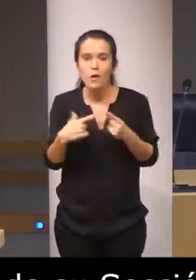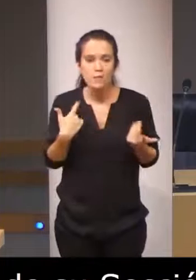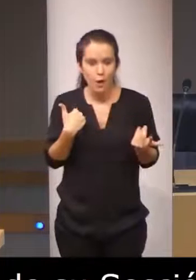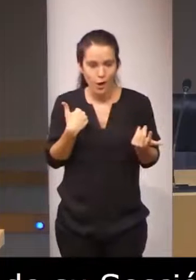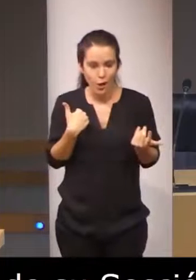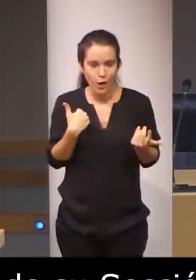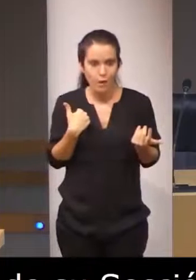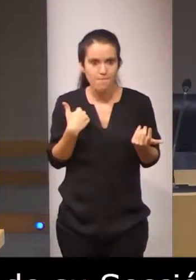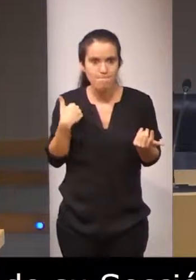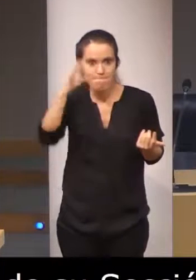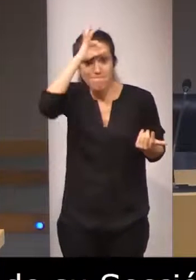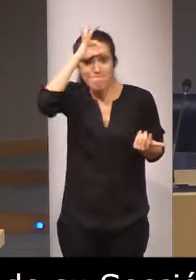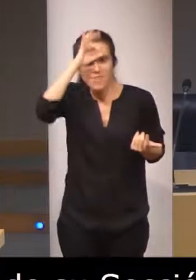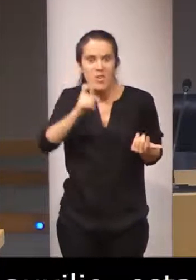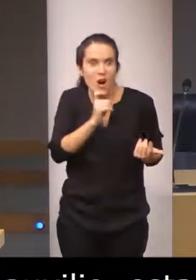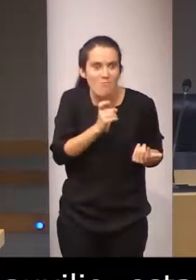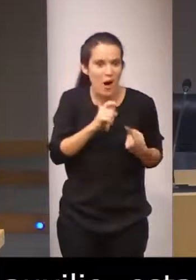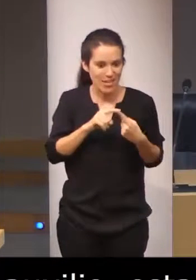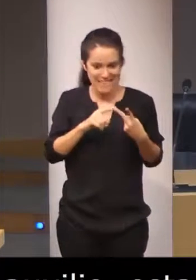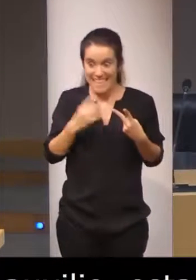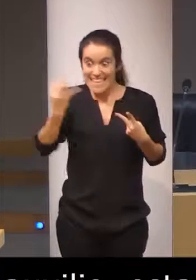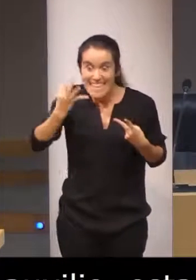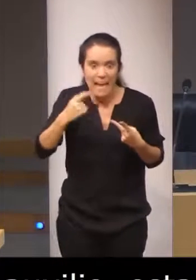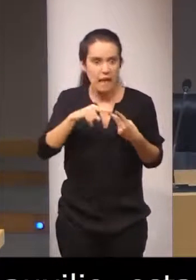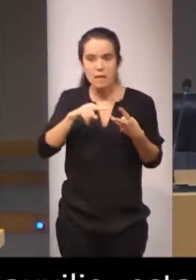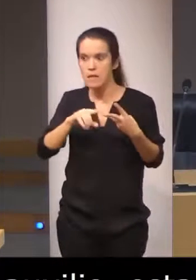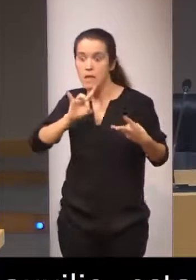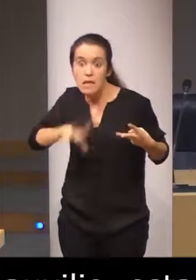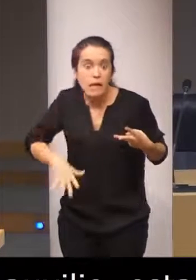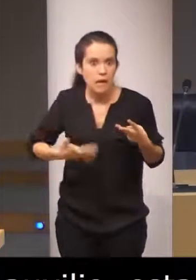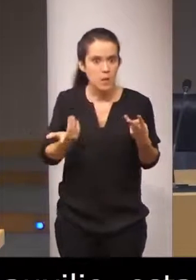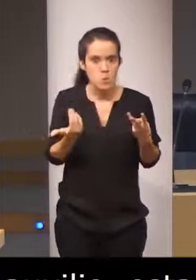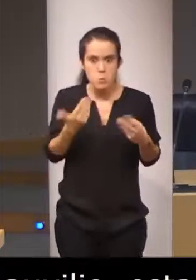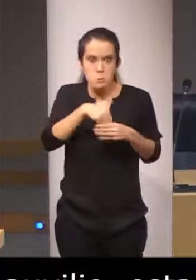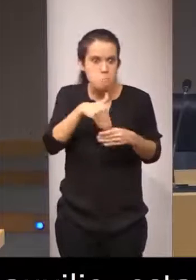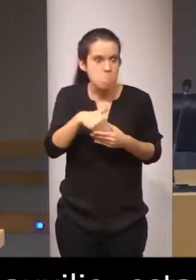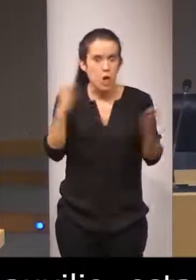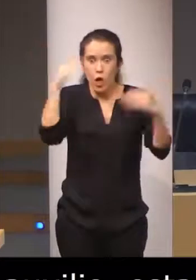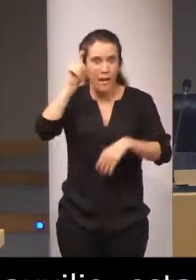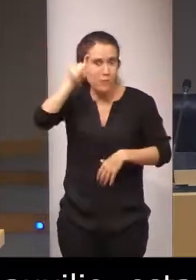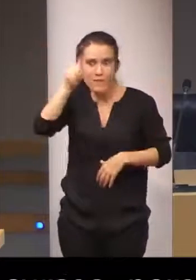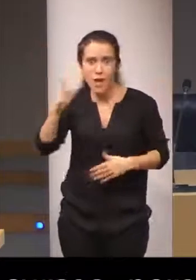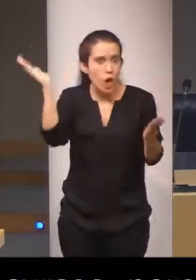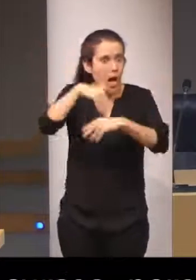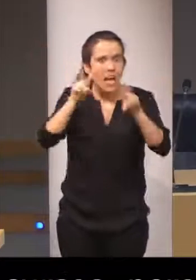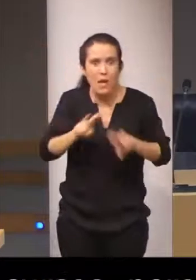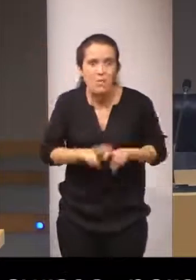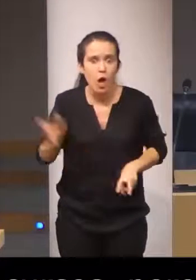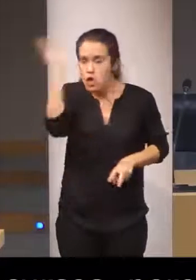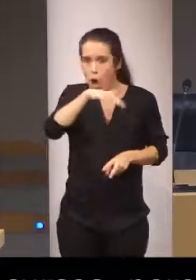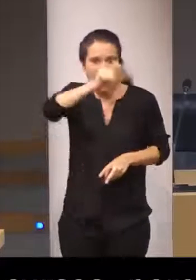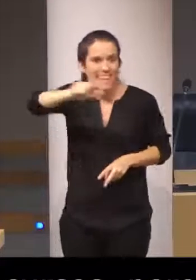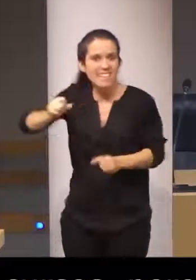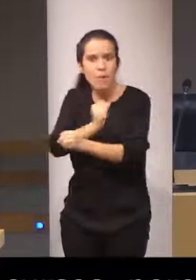ni cómo ni ni qué ni con quién no tienen profesorado no tienen investigadores no tienen plantilla